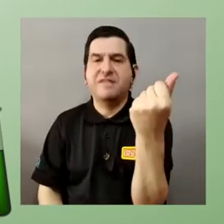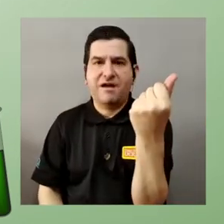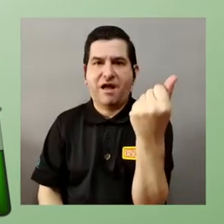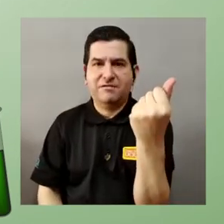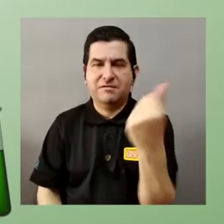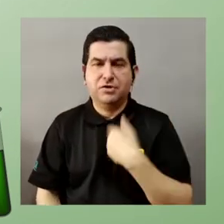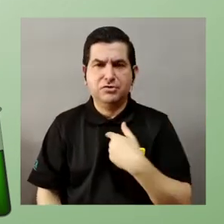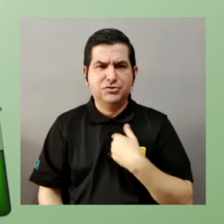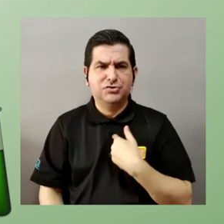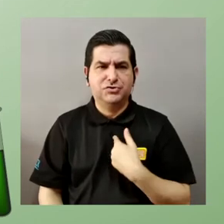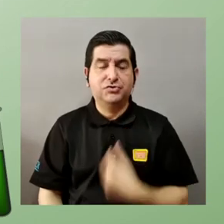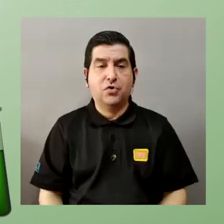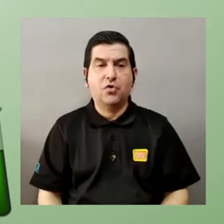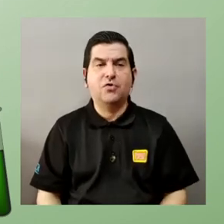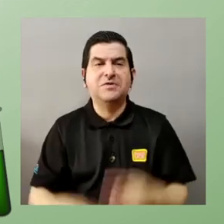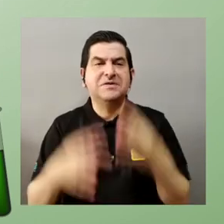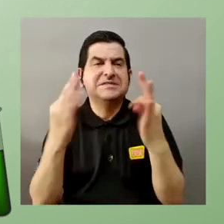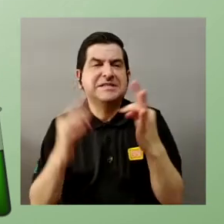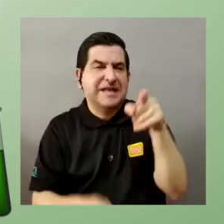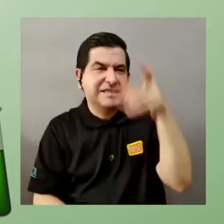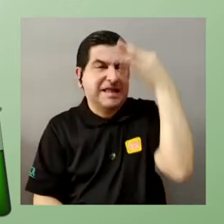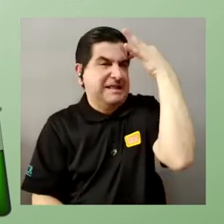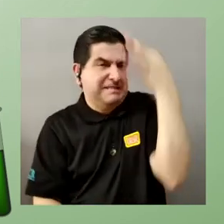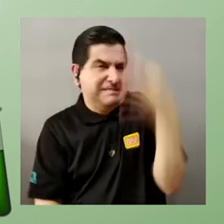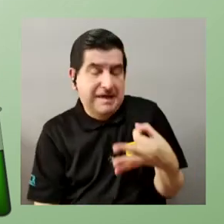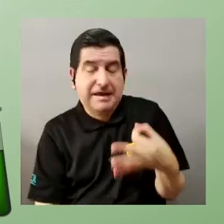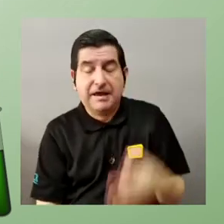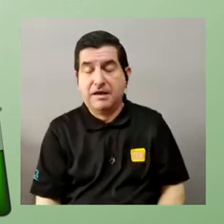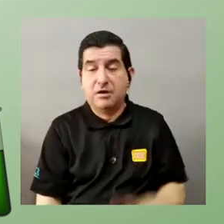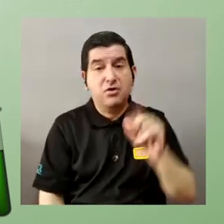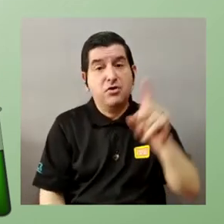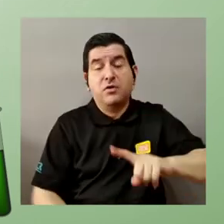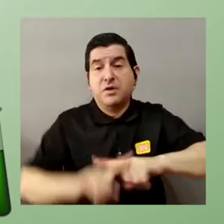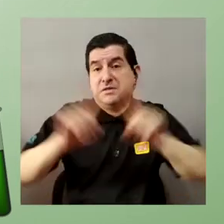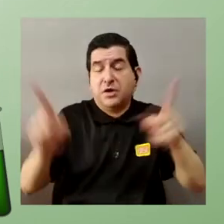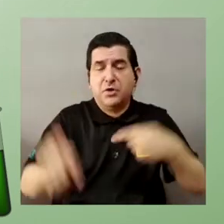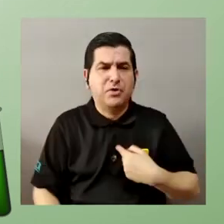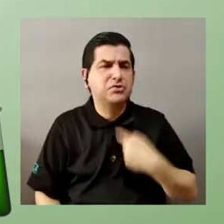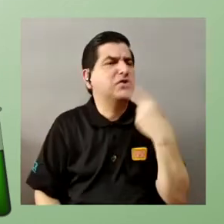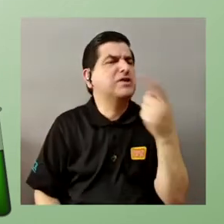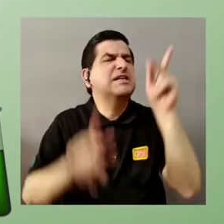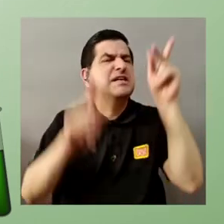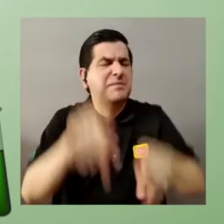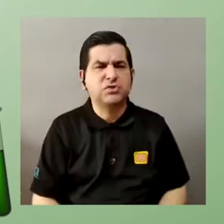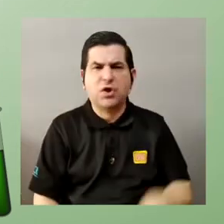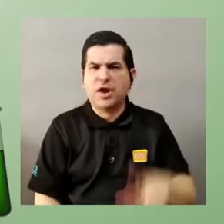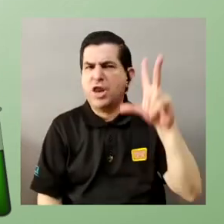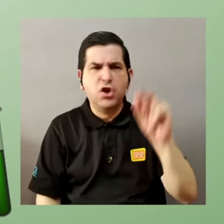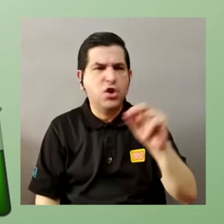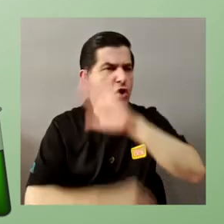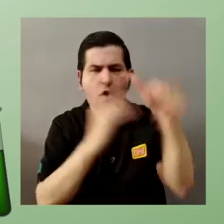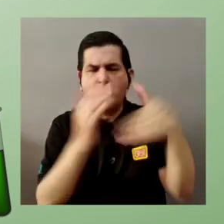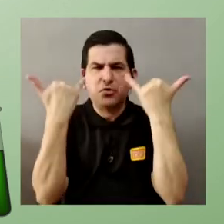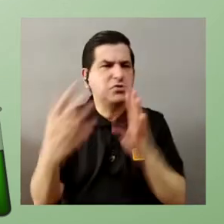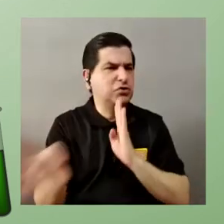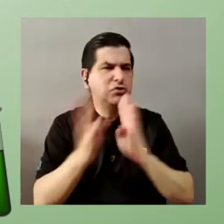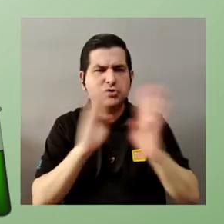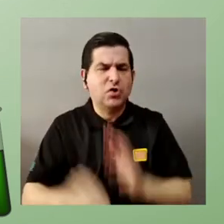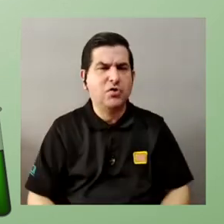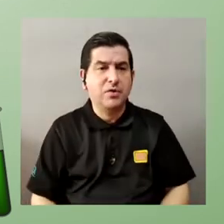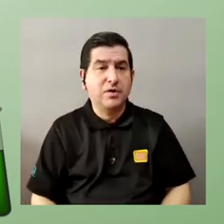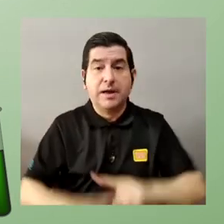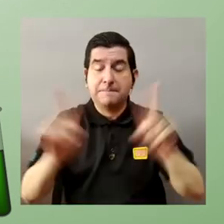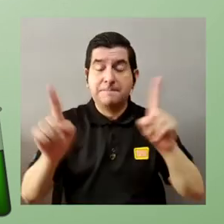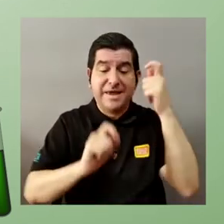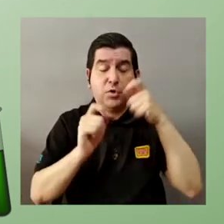cómo podría convencer a modo si tuviera que hacerlo no diría por qué pero cómo convencer a alguien que decirle no es que por todo lo que